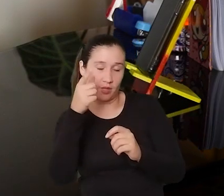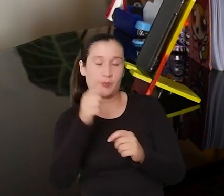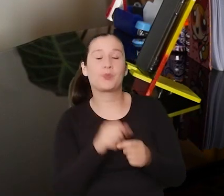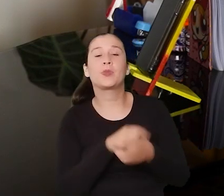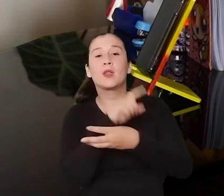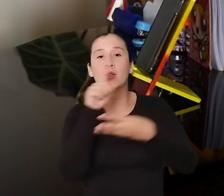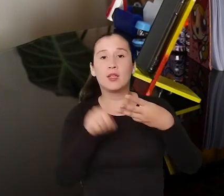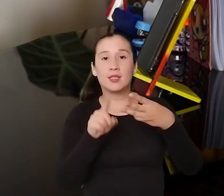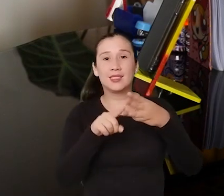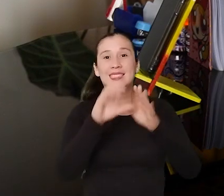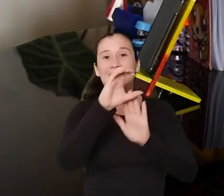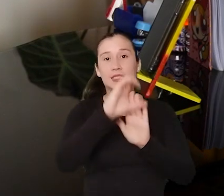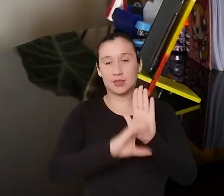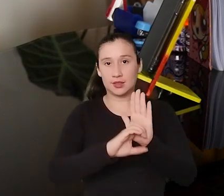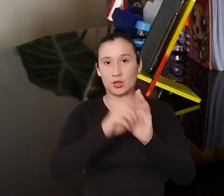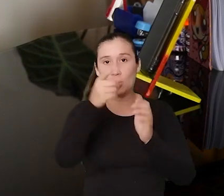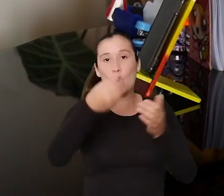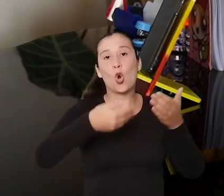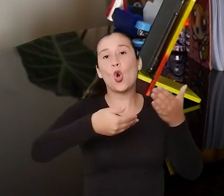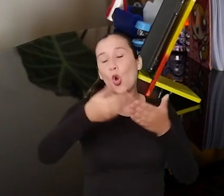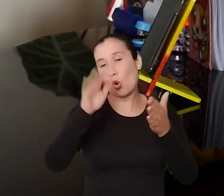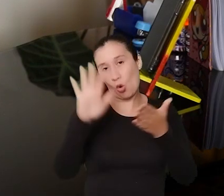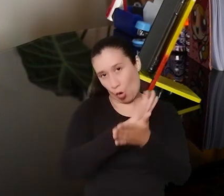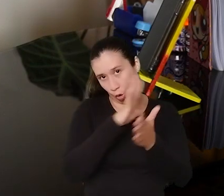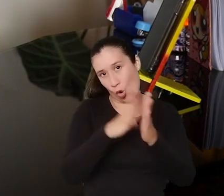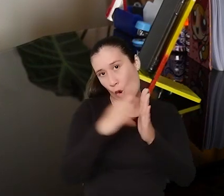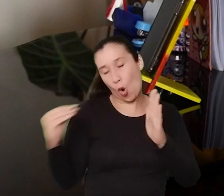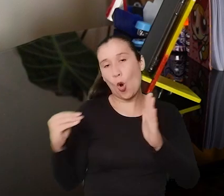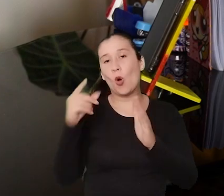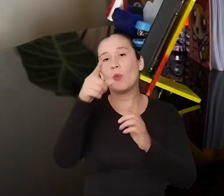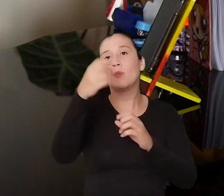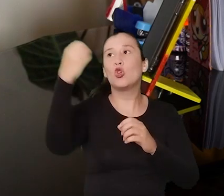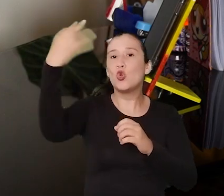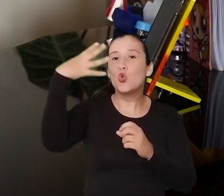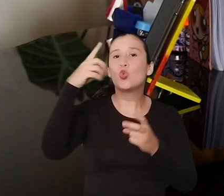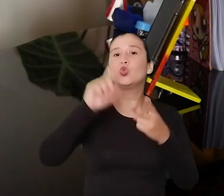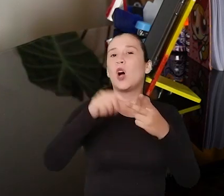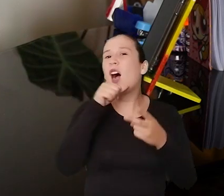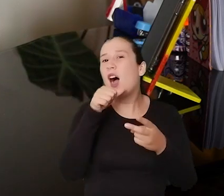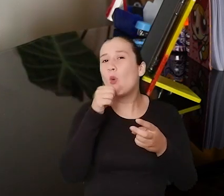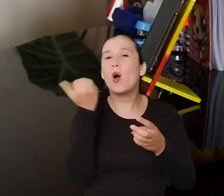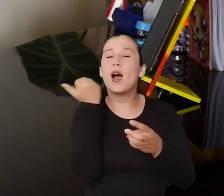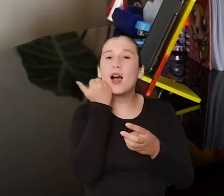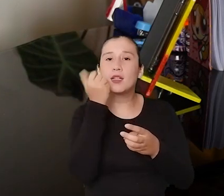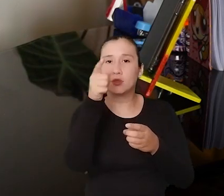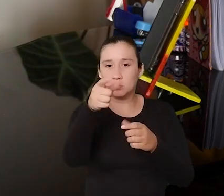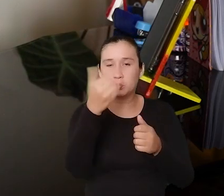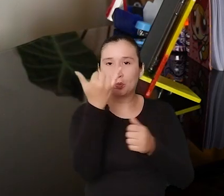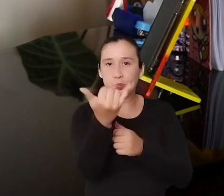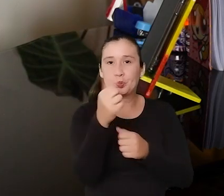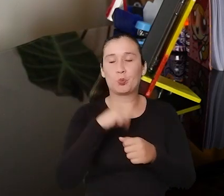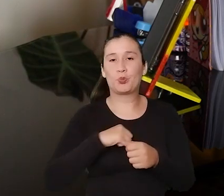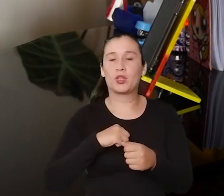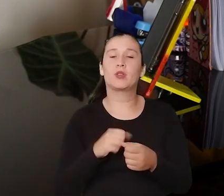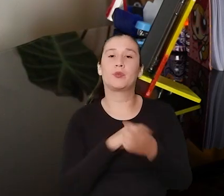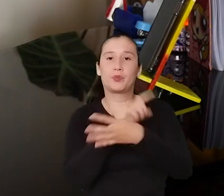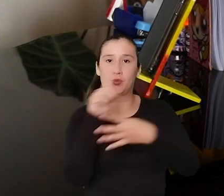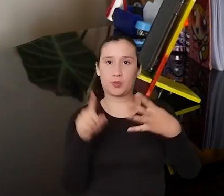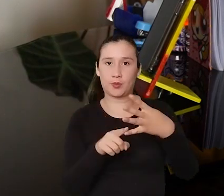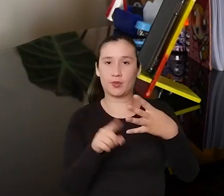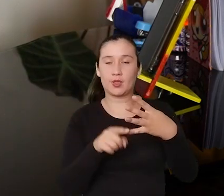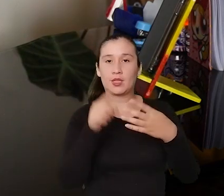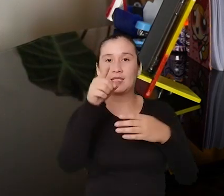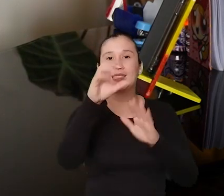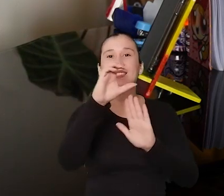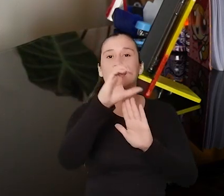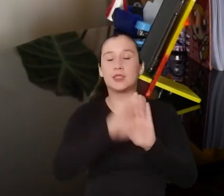actualmente reside. Tres, certificados o copias de los pagos de servicios públicos que cuenta en el